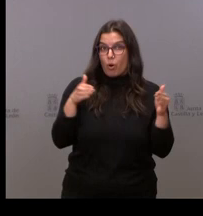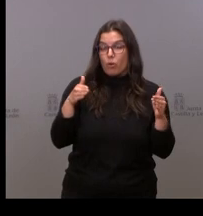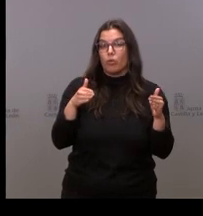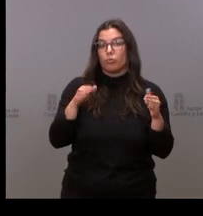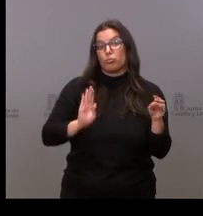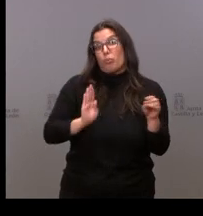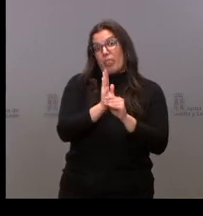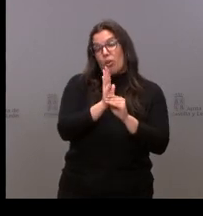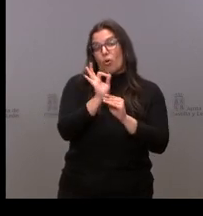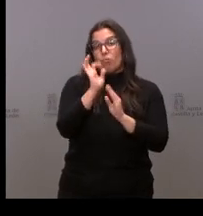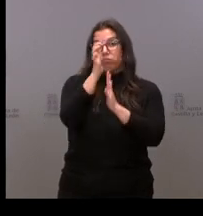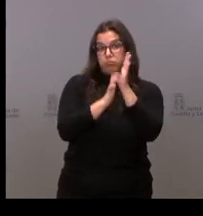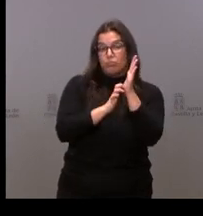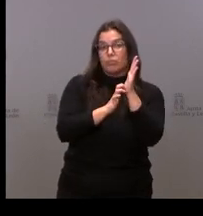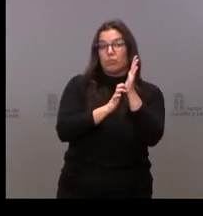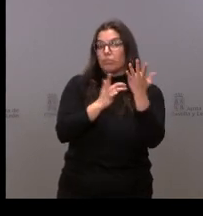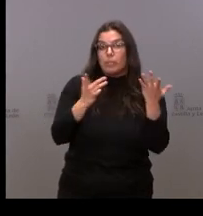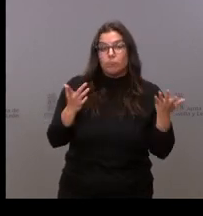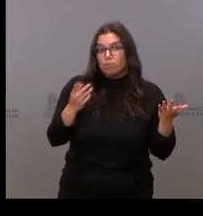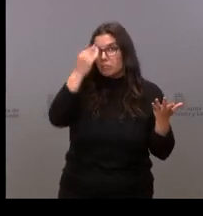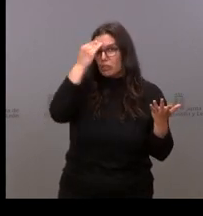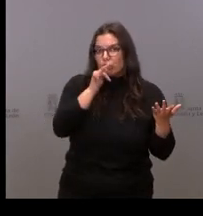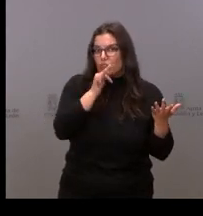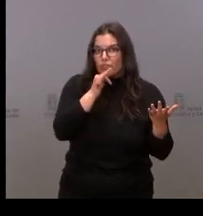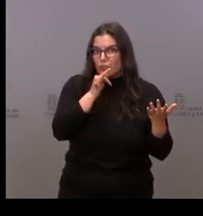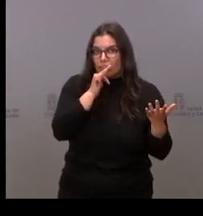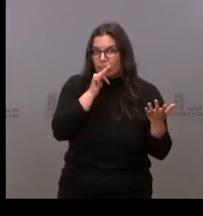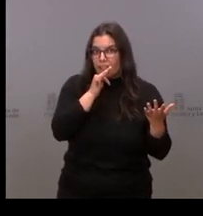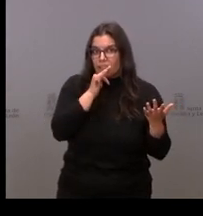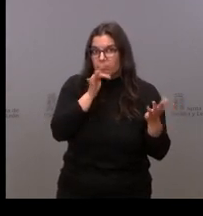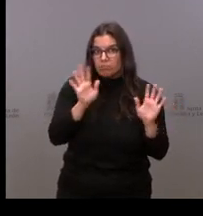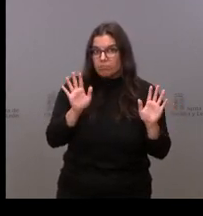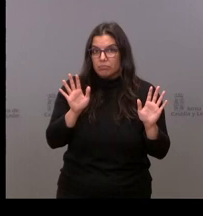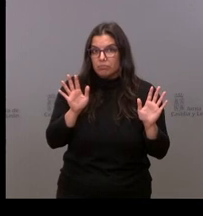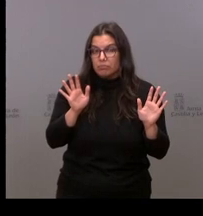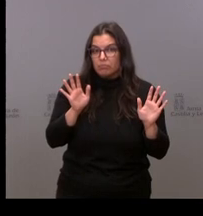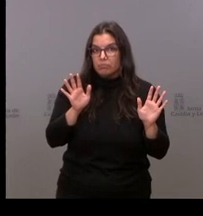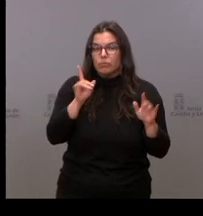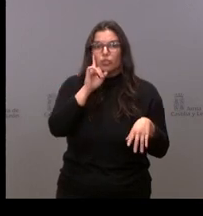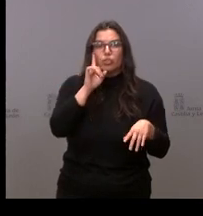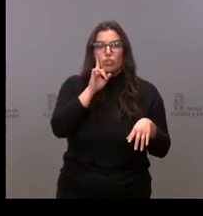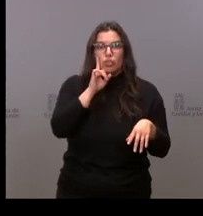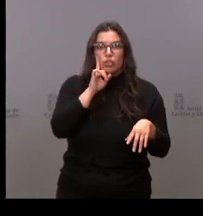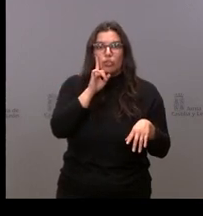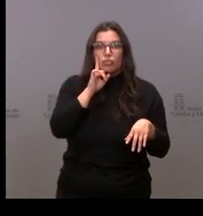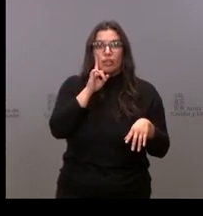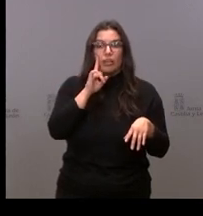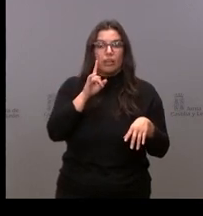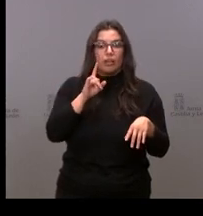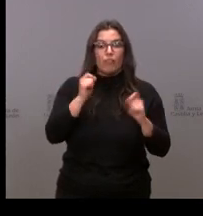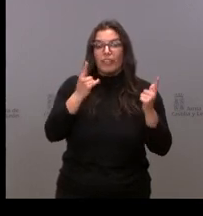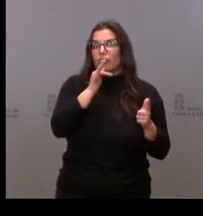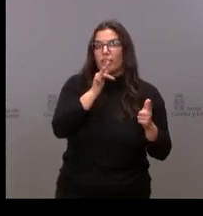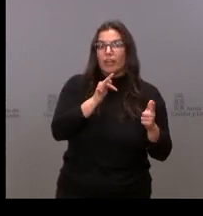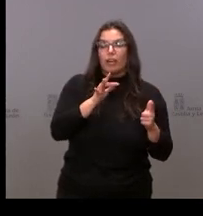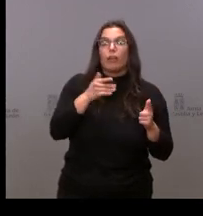subvención, esta rebaja en el billete, pero creo que no está ahora mismo todavía efectiva. No sé cuál puede haber sido el motivo y